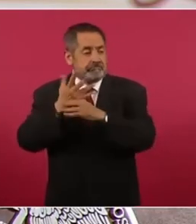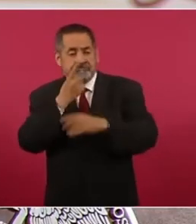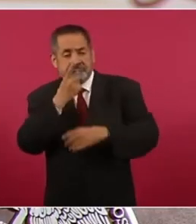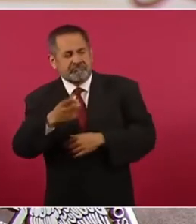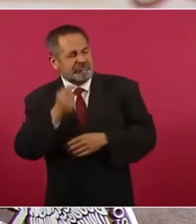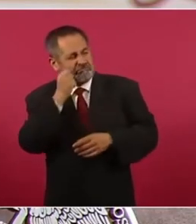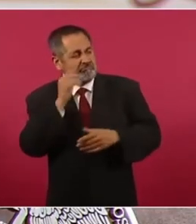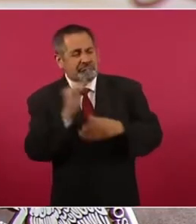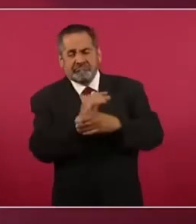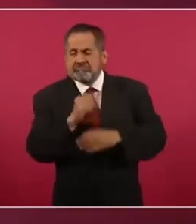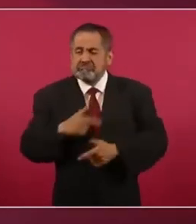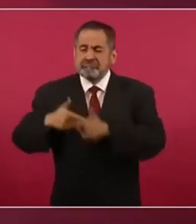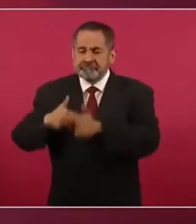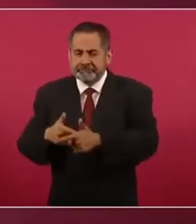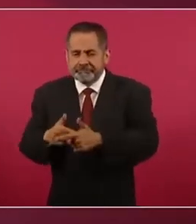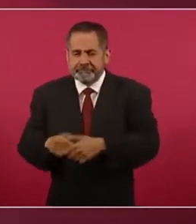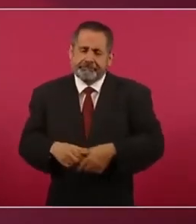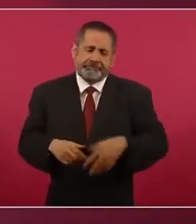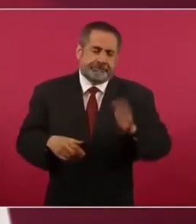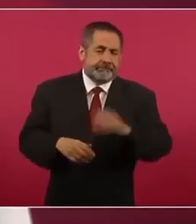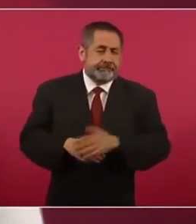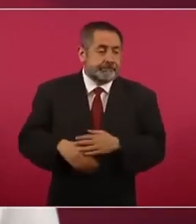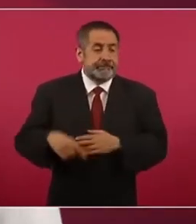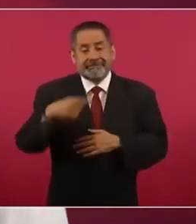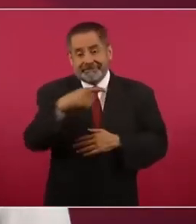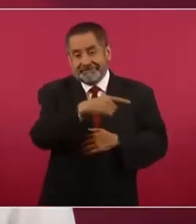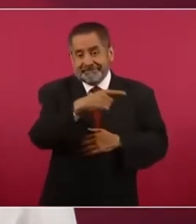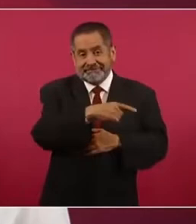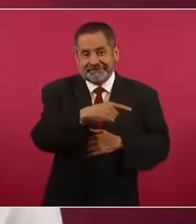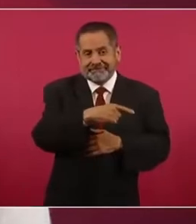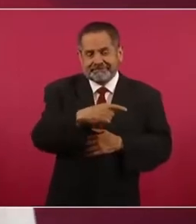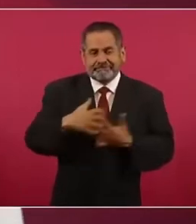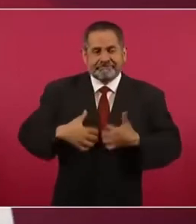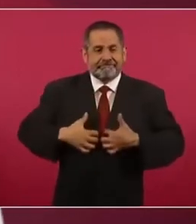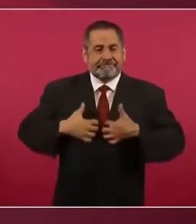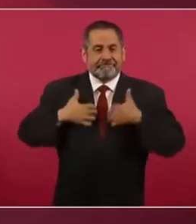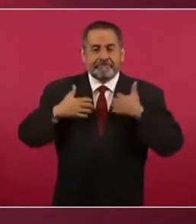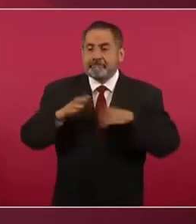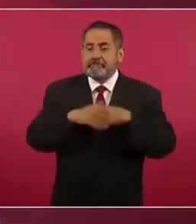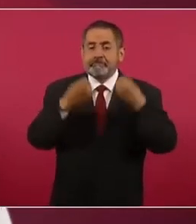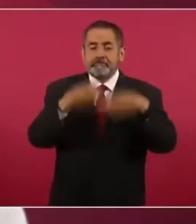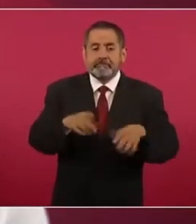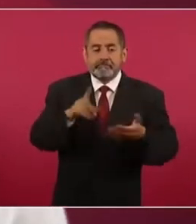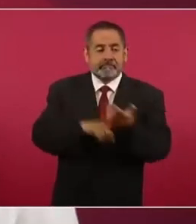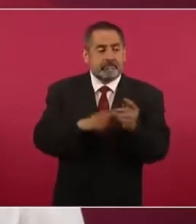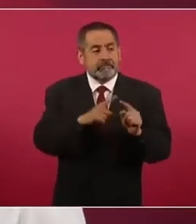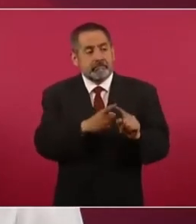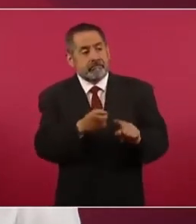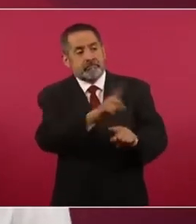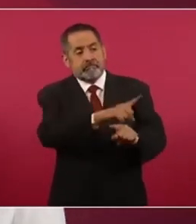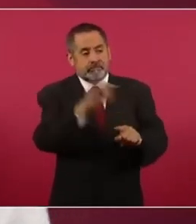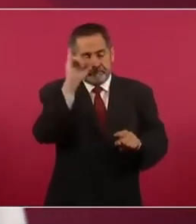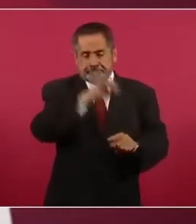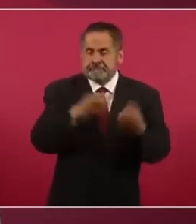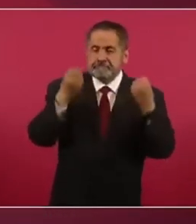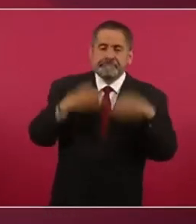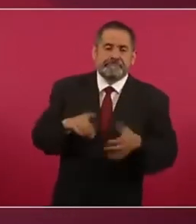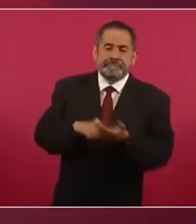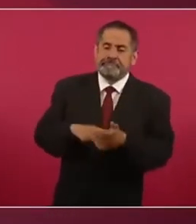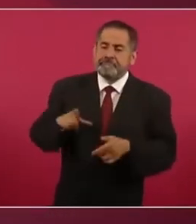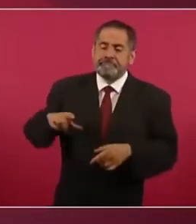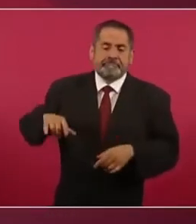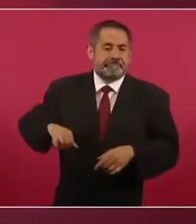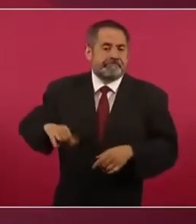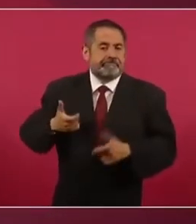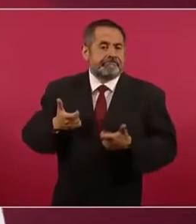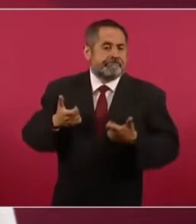Pero el señor Sarmiento debe estar muy molesto por haber perdido privilegios o quizás sus patrones. En la administración